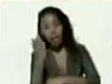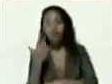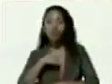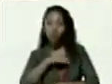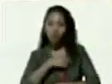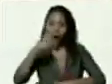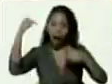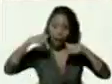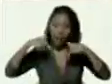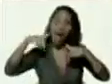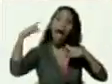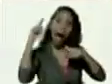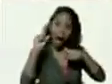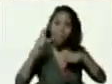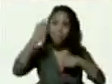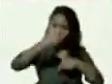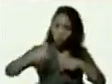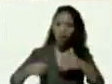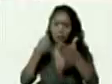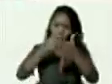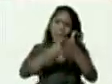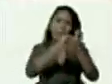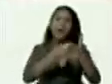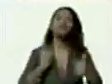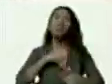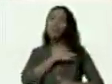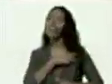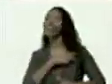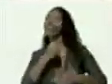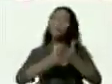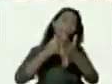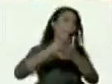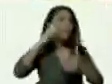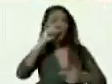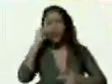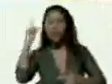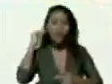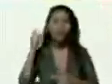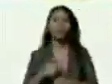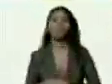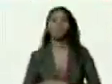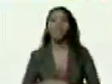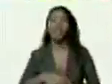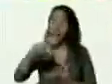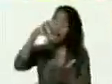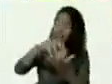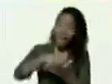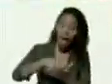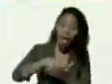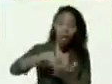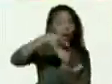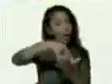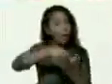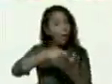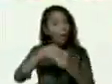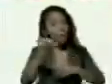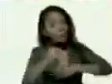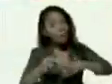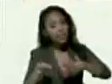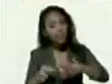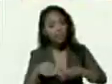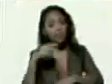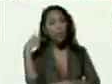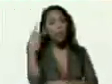están sus guerreros y sus guerreras todos somos guerreros y guerreras el estado Carabobo municipio Puerto Cabello Parroquia